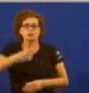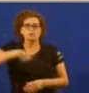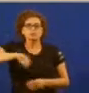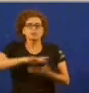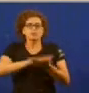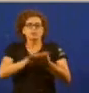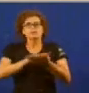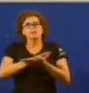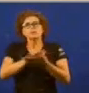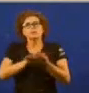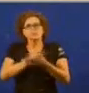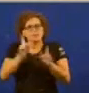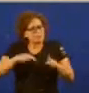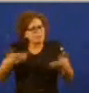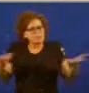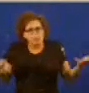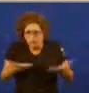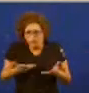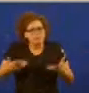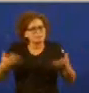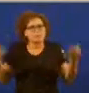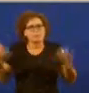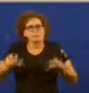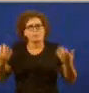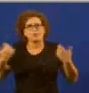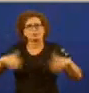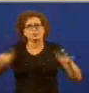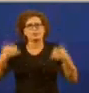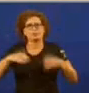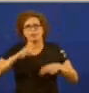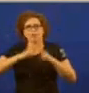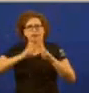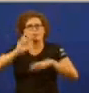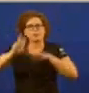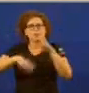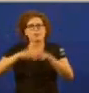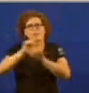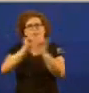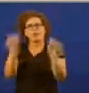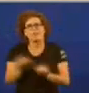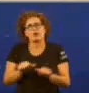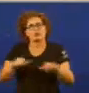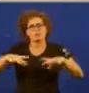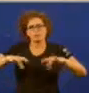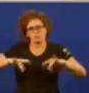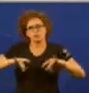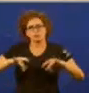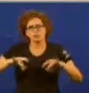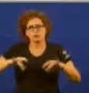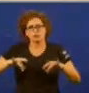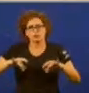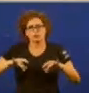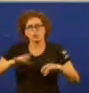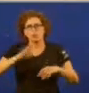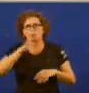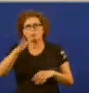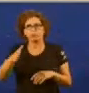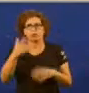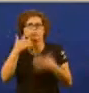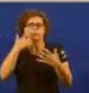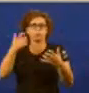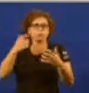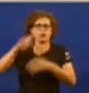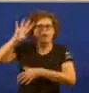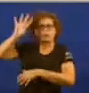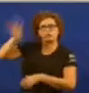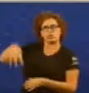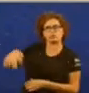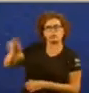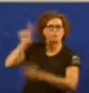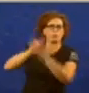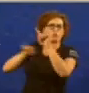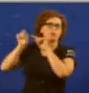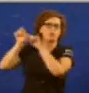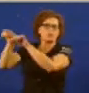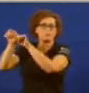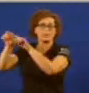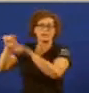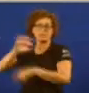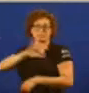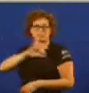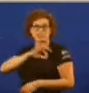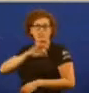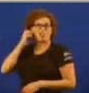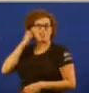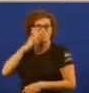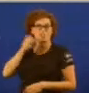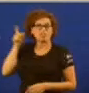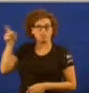abordar urxentemente a reforma do modelo territorial desbordan as aguas en Cataluña o goberno do señor